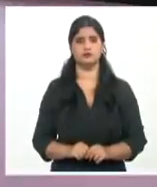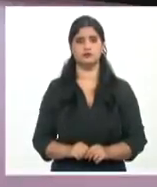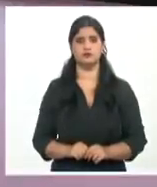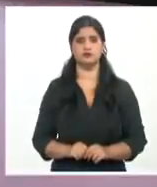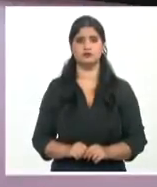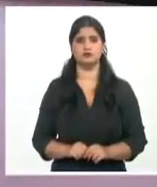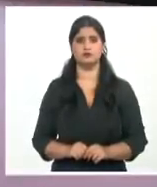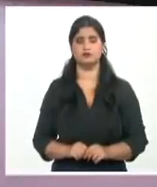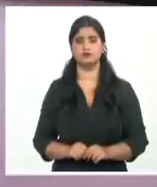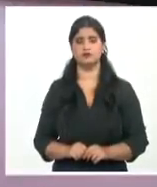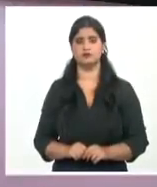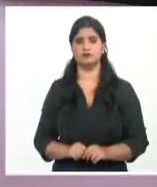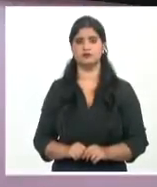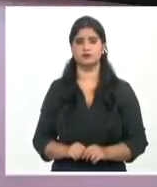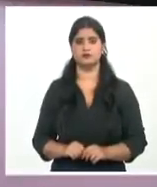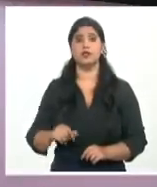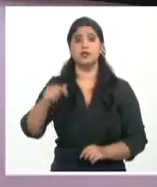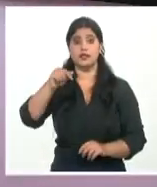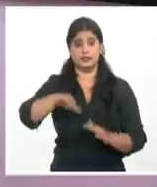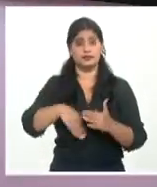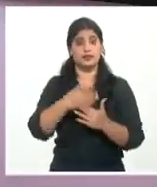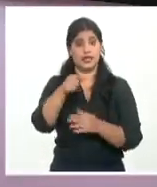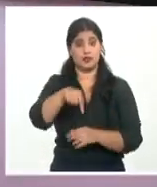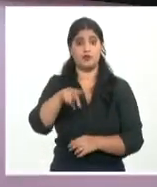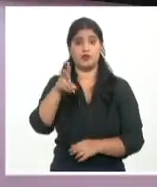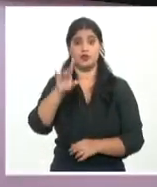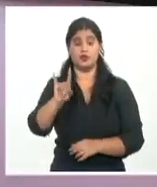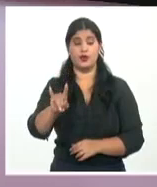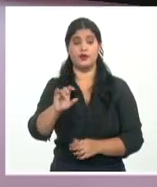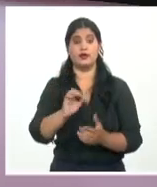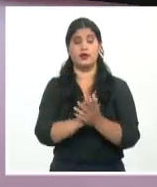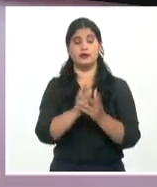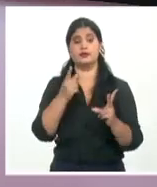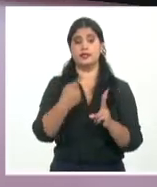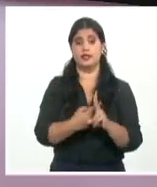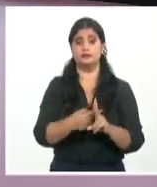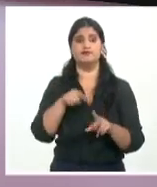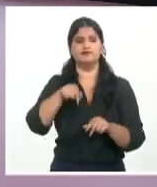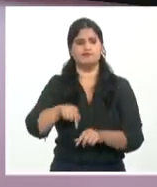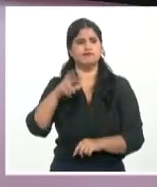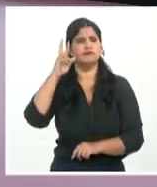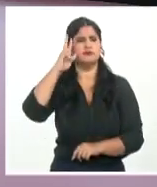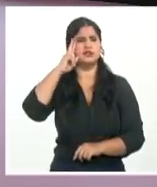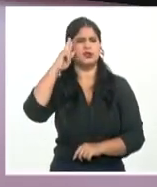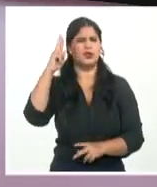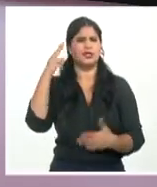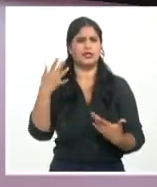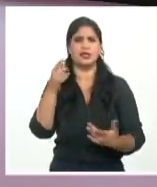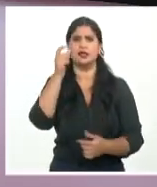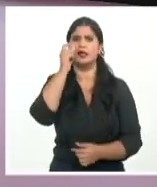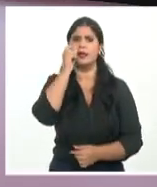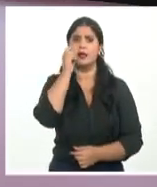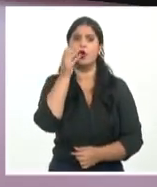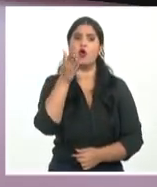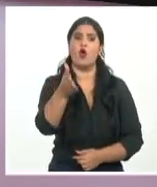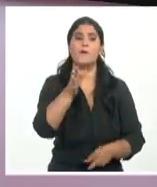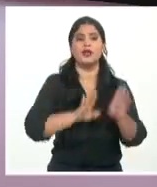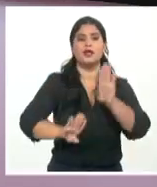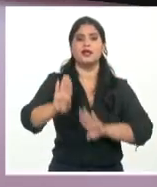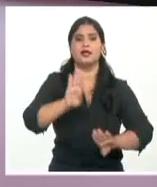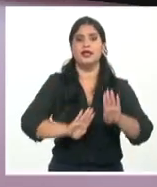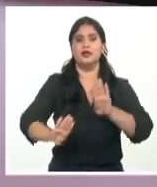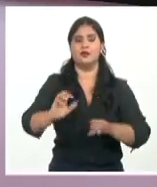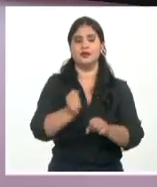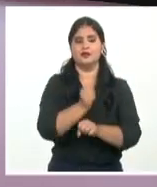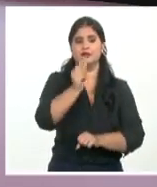Cuba recuerda este 29 de mayo a uno de sus hijos más queridos. Le llamaron el capitán de la clase obrera cubana y lo fue hasta